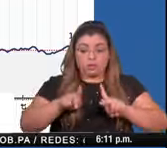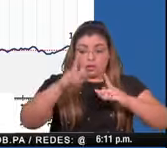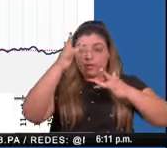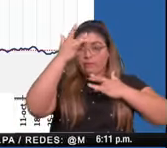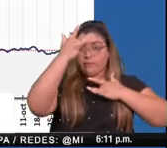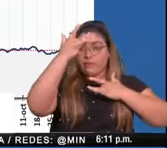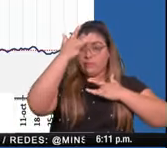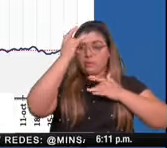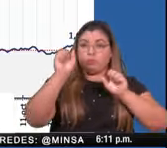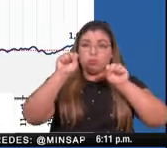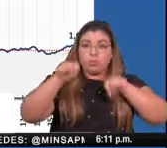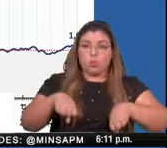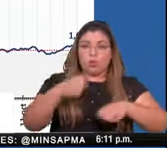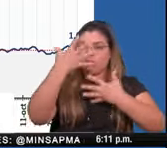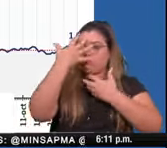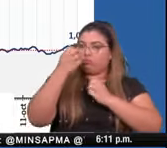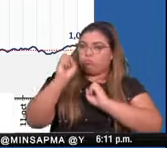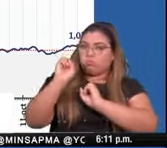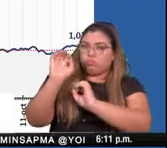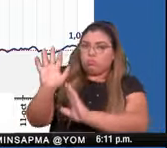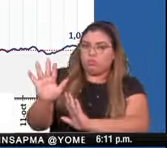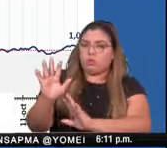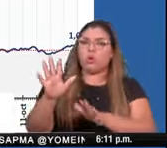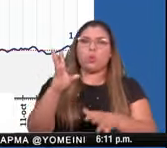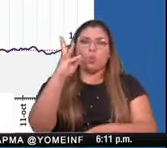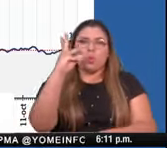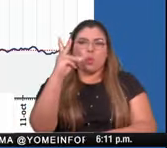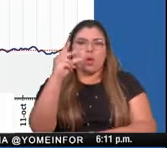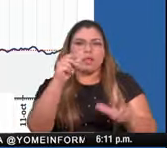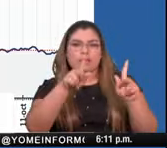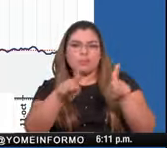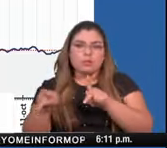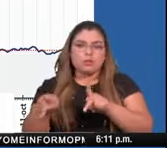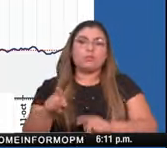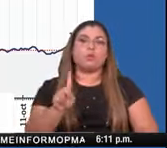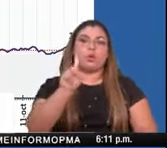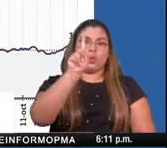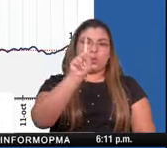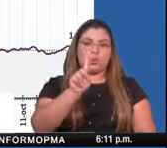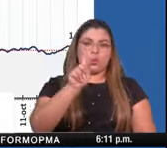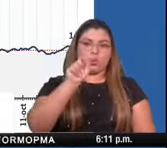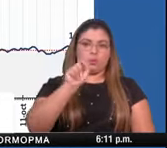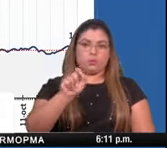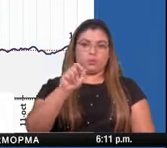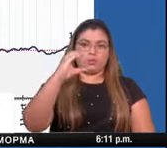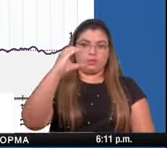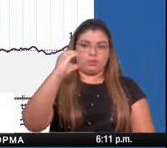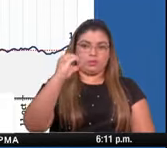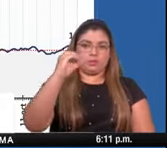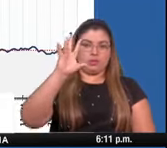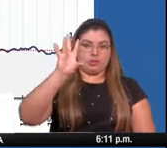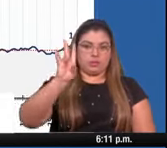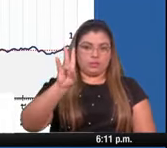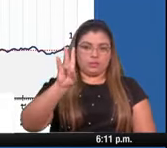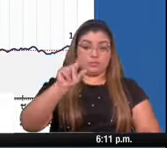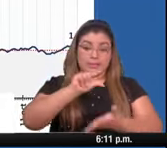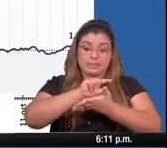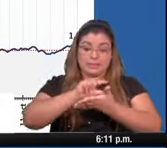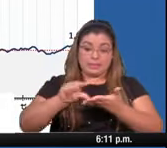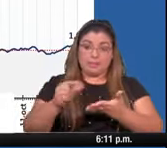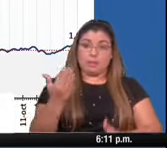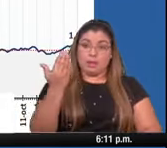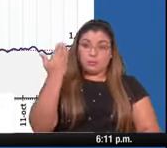virus, en este momento lo tenemos en 1.07. La semana